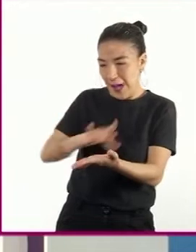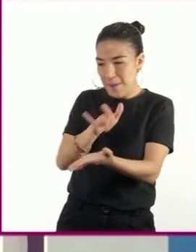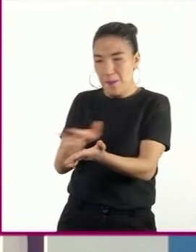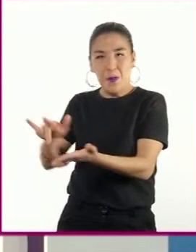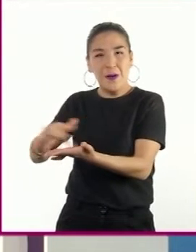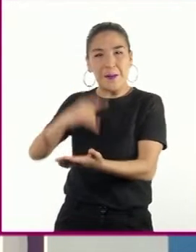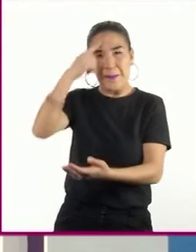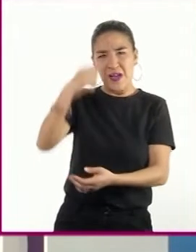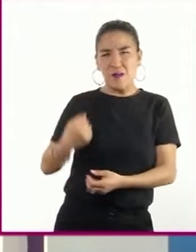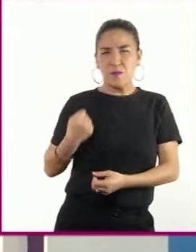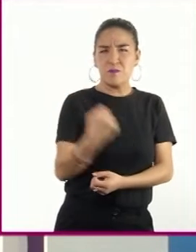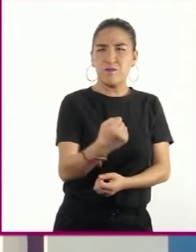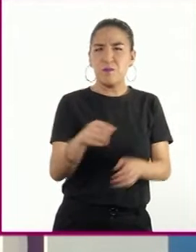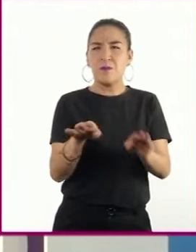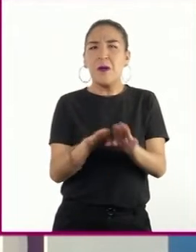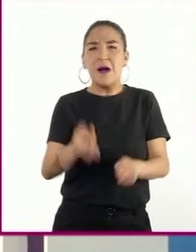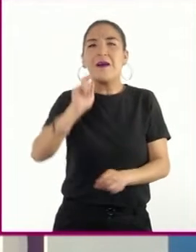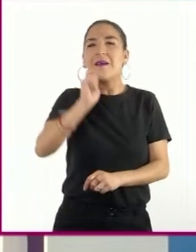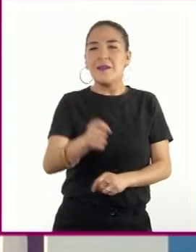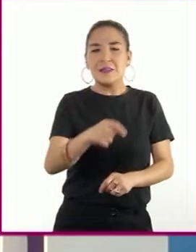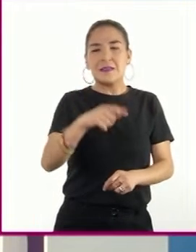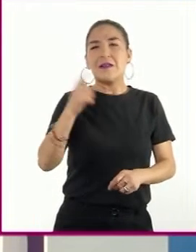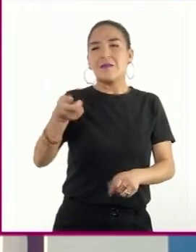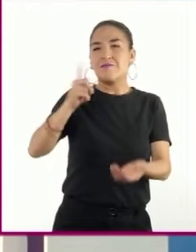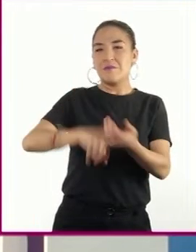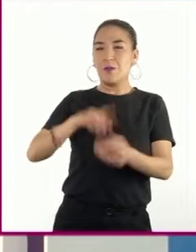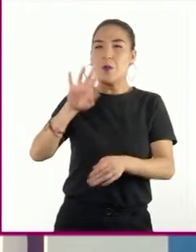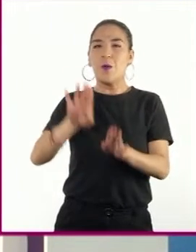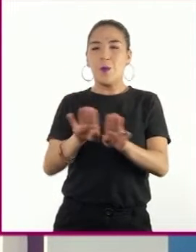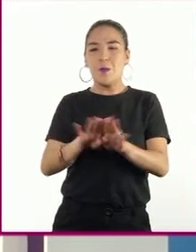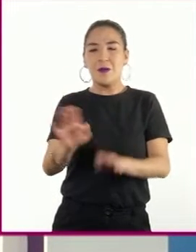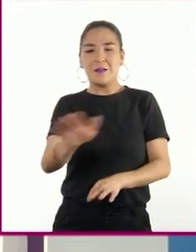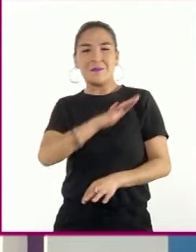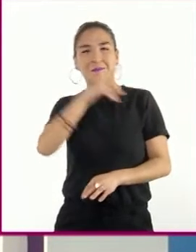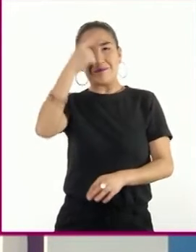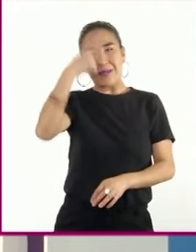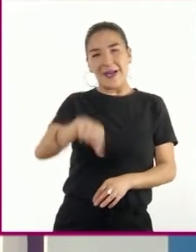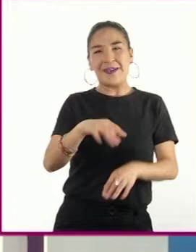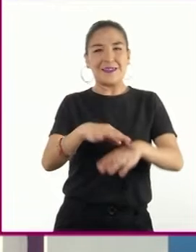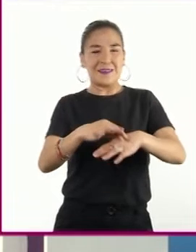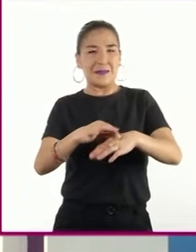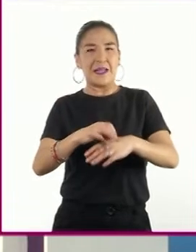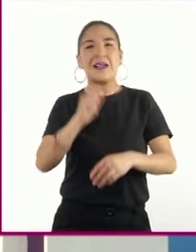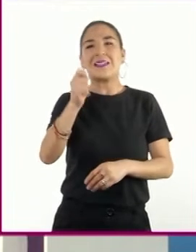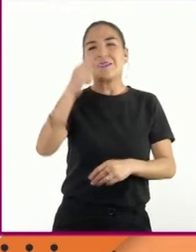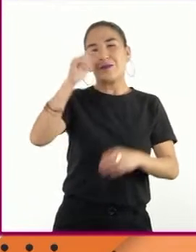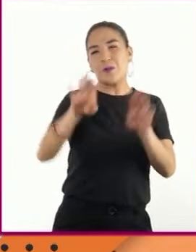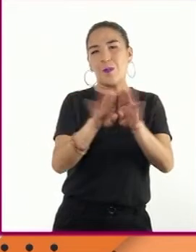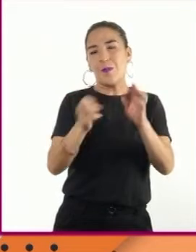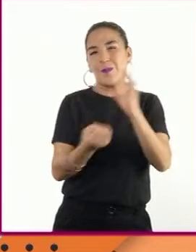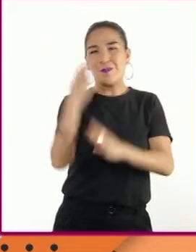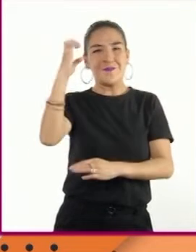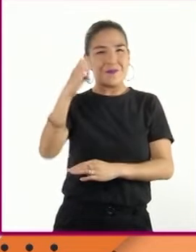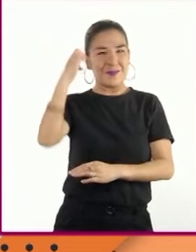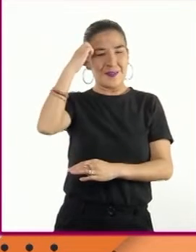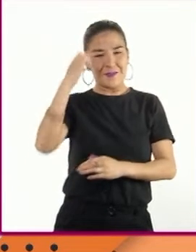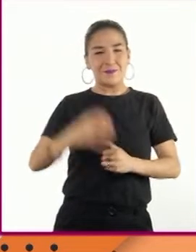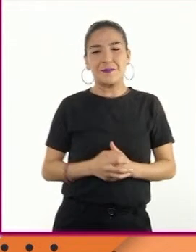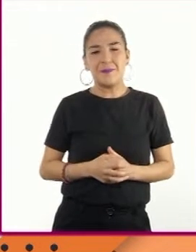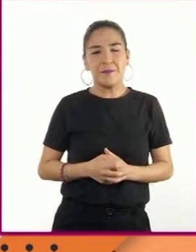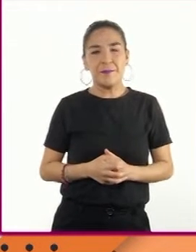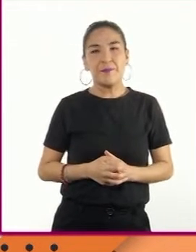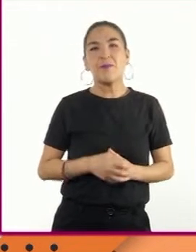pretendían imponer el predominio de la raza aria para sus objetivos imperialistas. Mientras tanto,